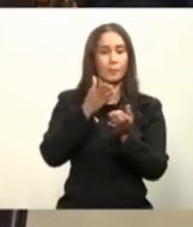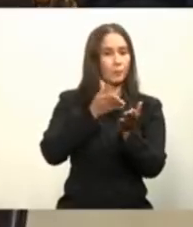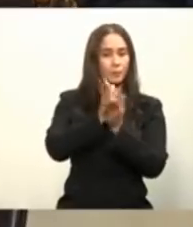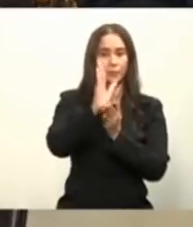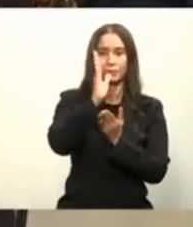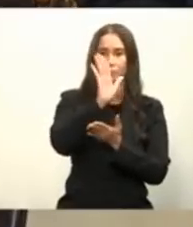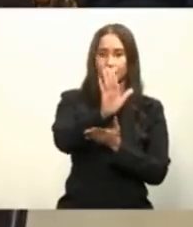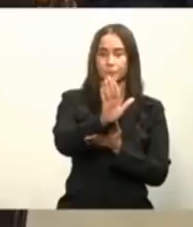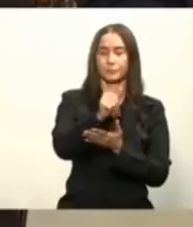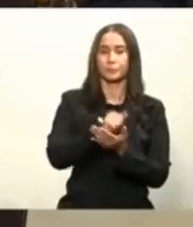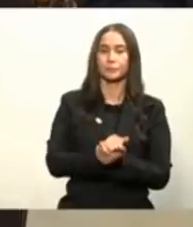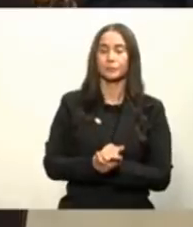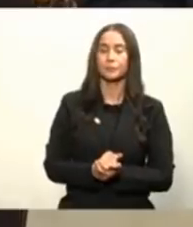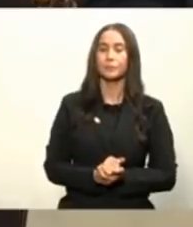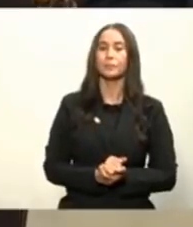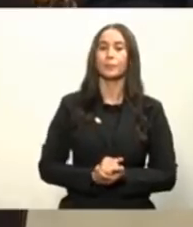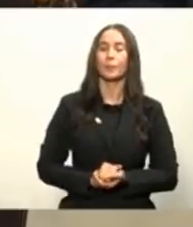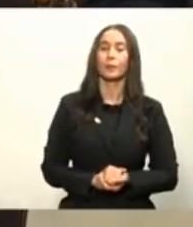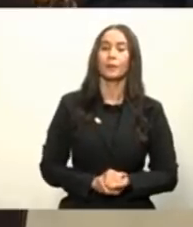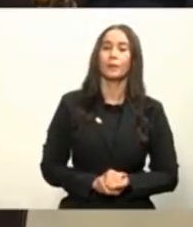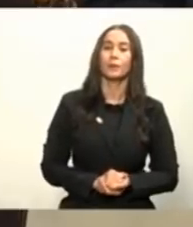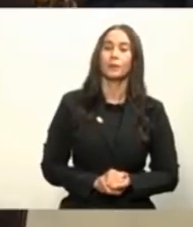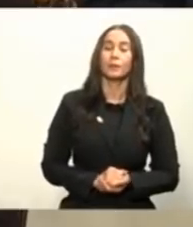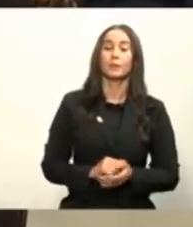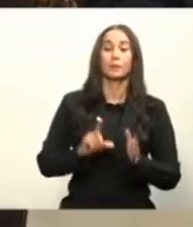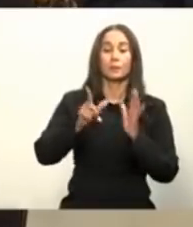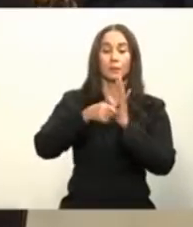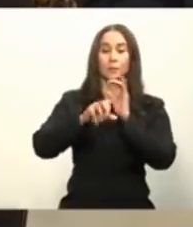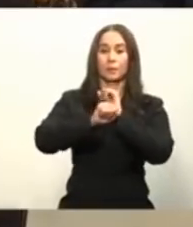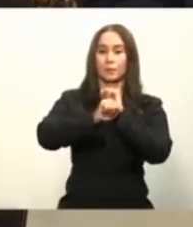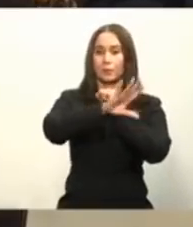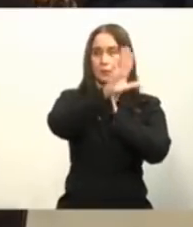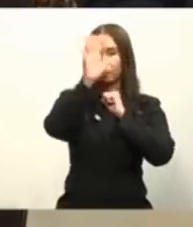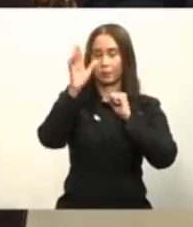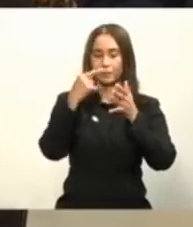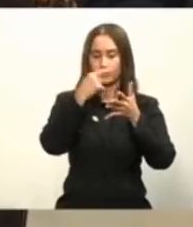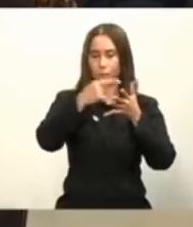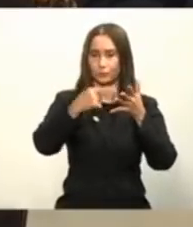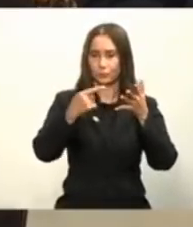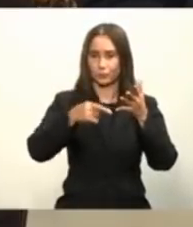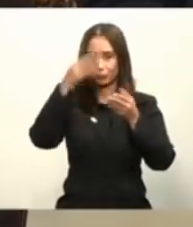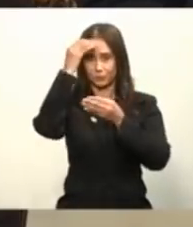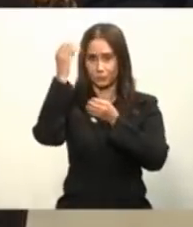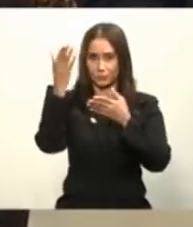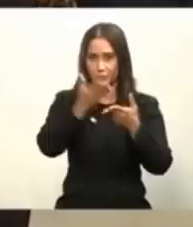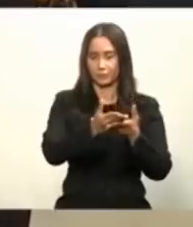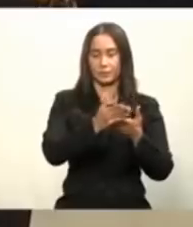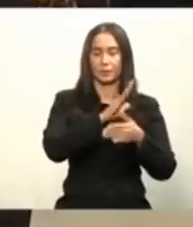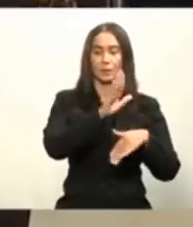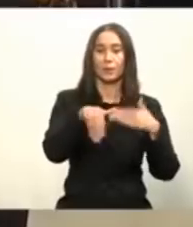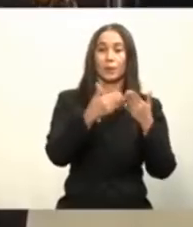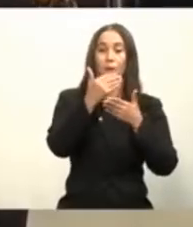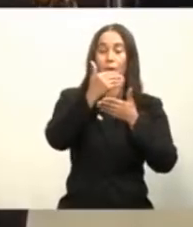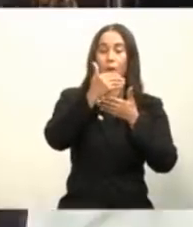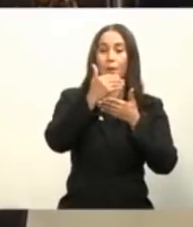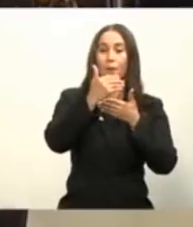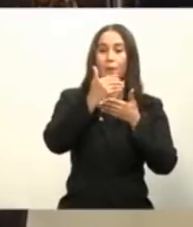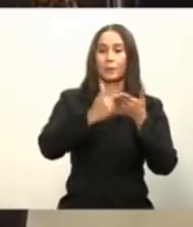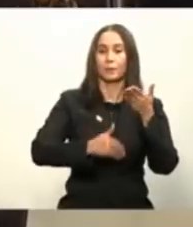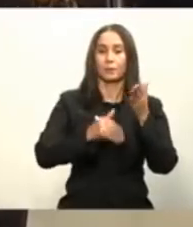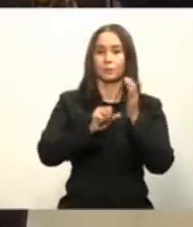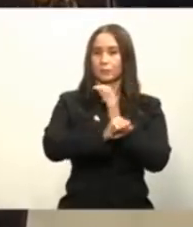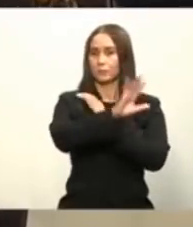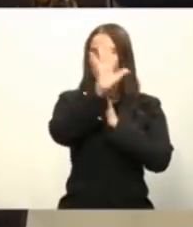a ellos y se publicarán todos esos detalles con toda la